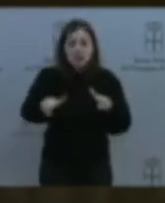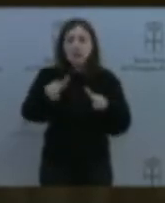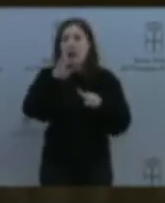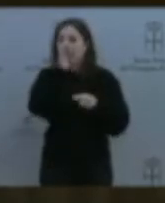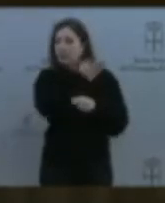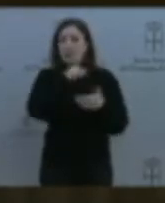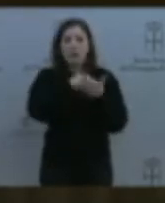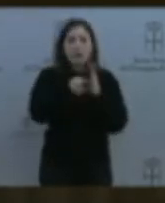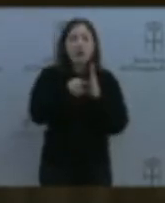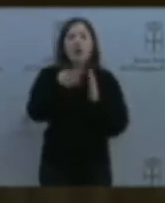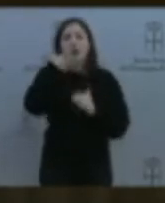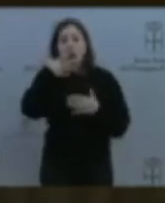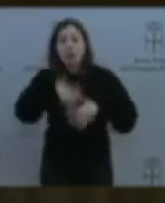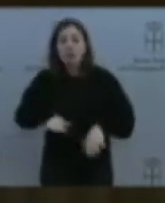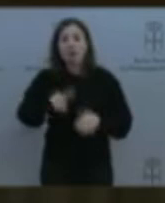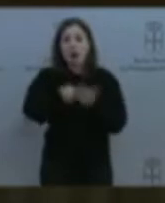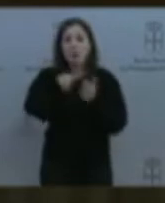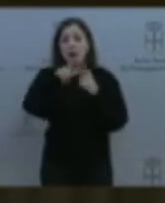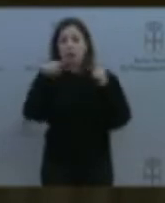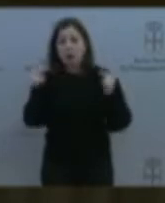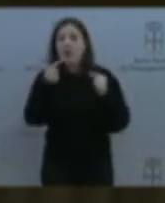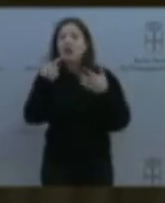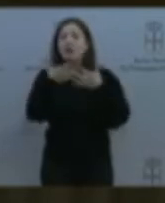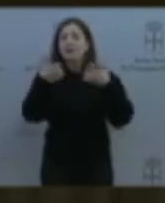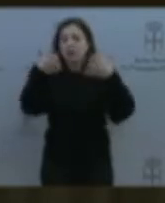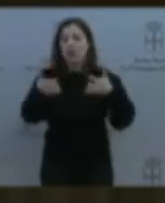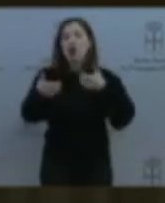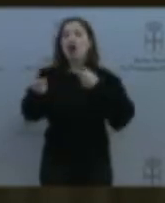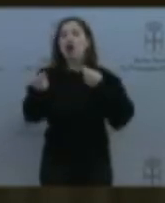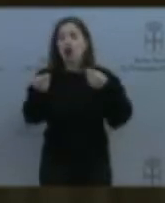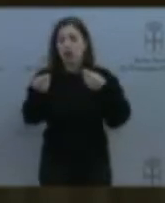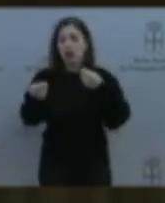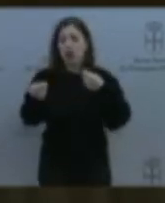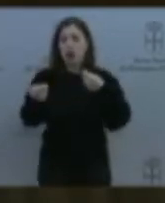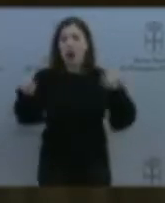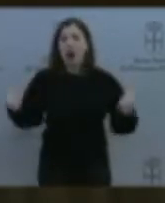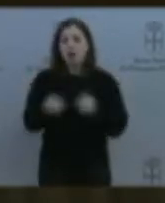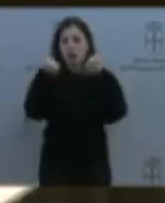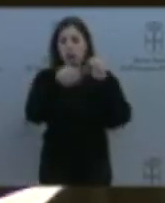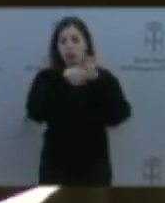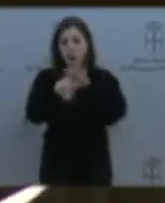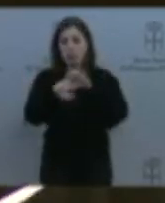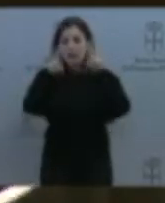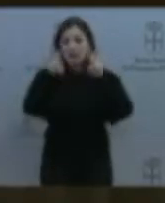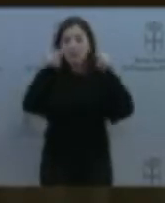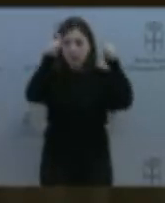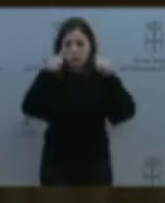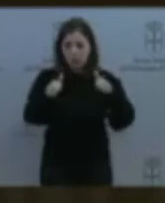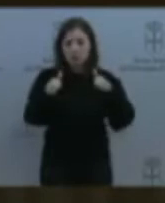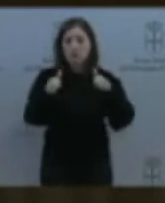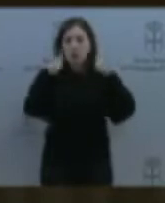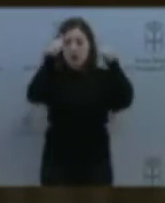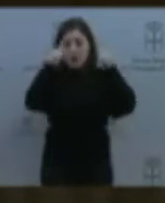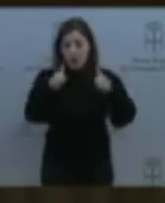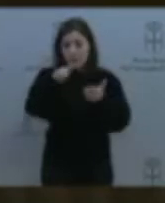la, cito textualmente, coordinación de actuaciones en materia de titulaciones y certificaciones en lingüa asturiana.